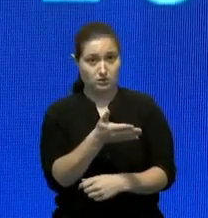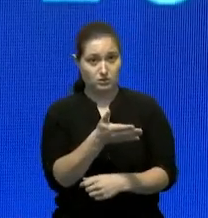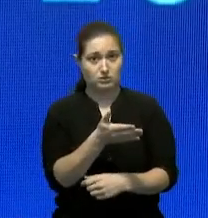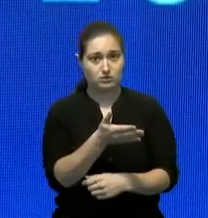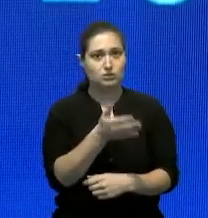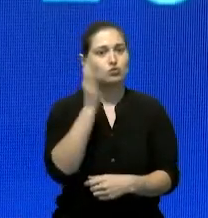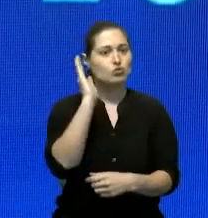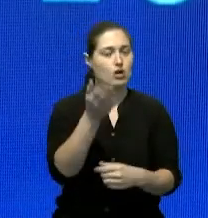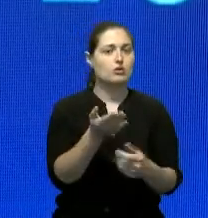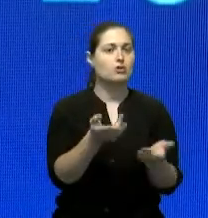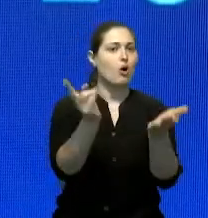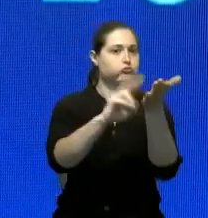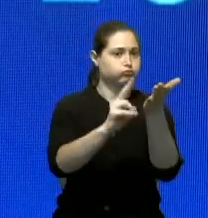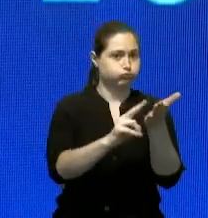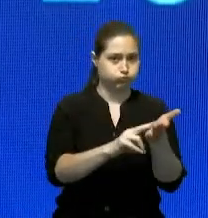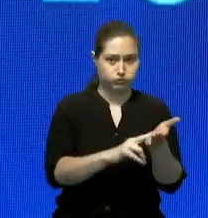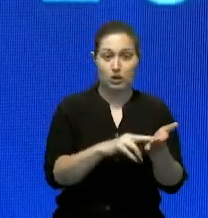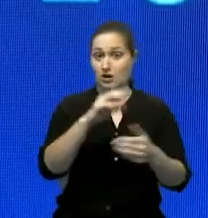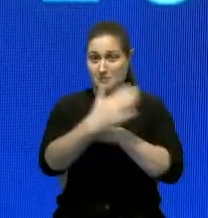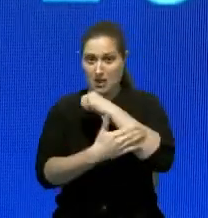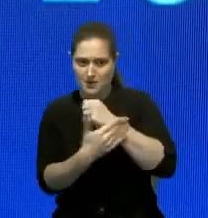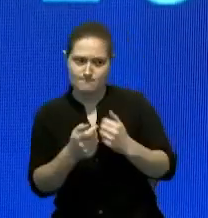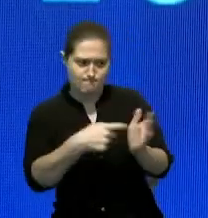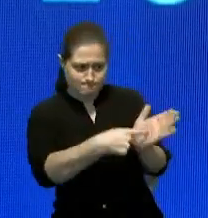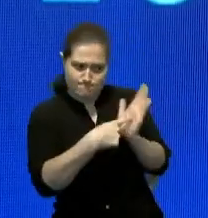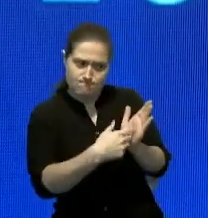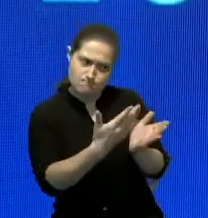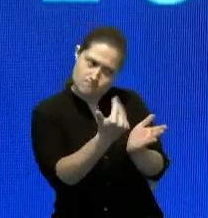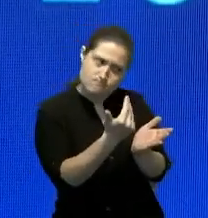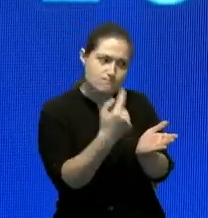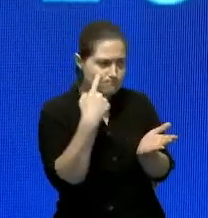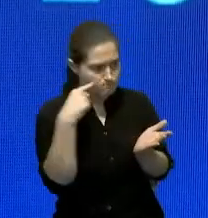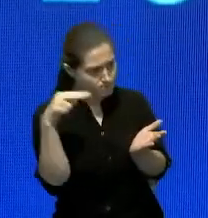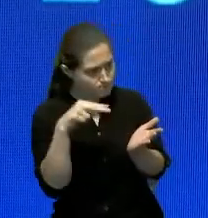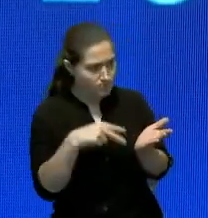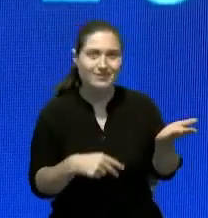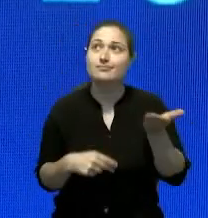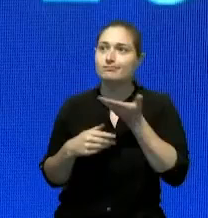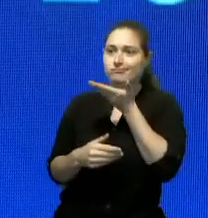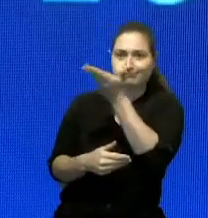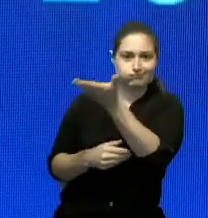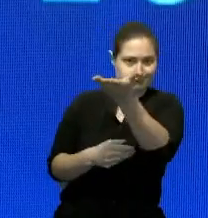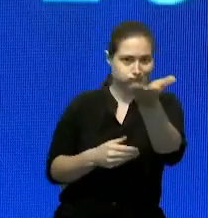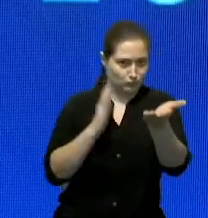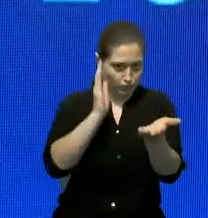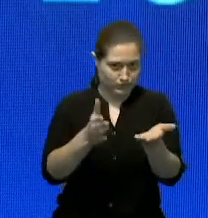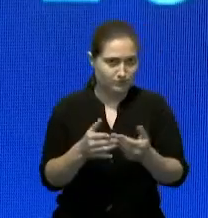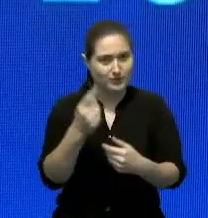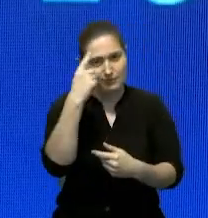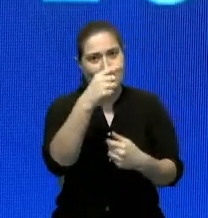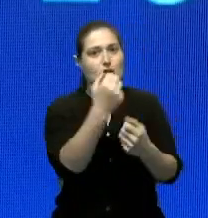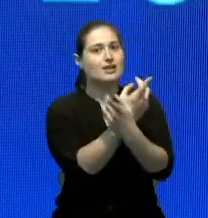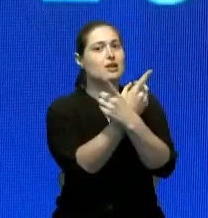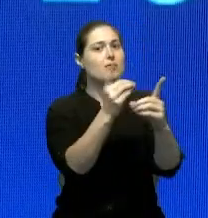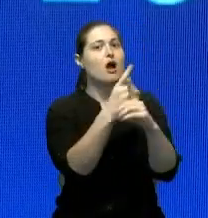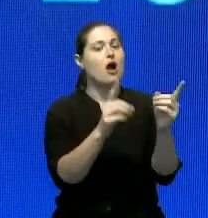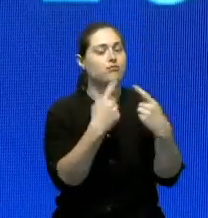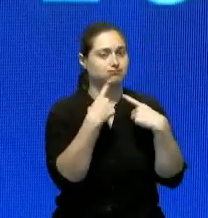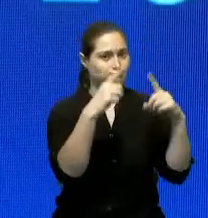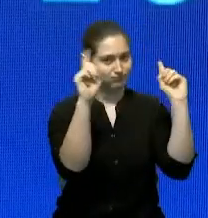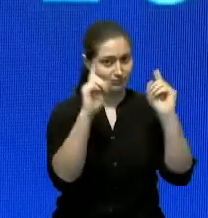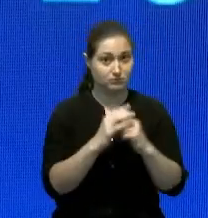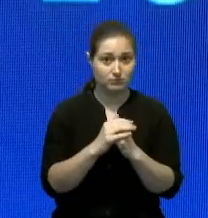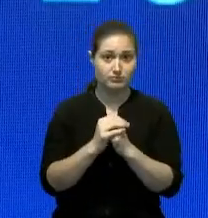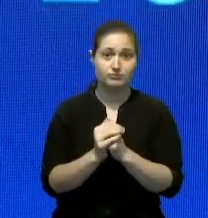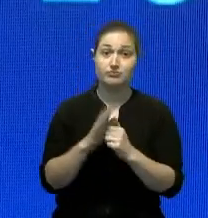actas como lo ha estado solicitando todos los países que apoyan la democracia. Y en la próxima lámina vamos a ver